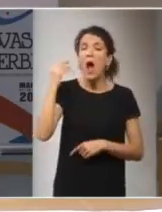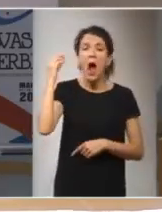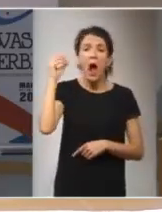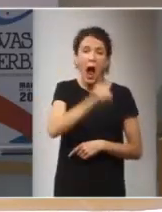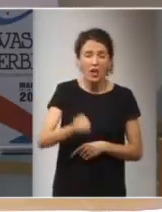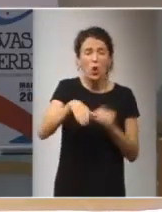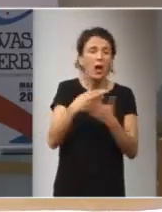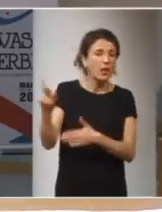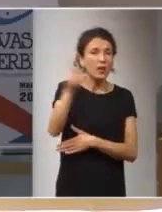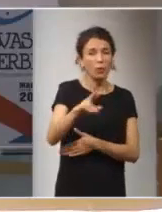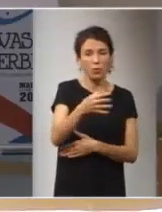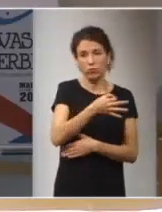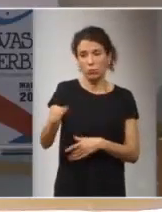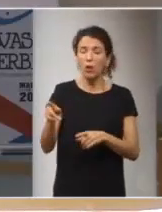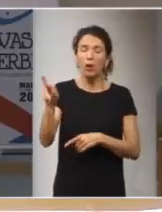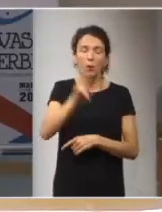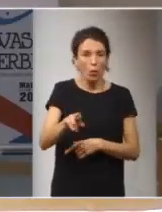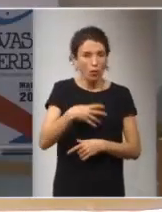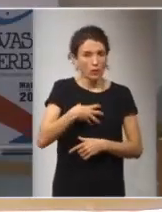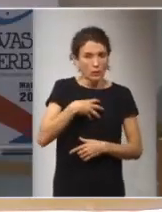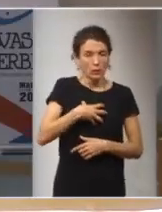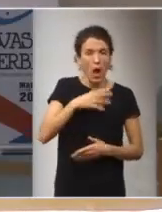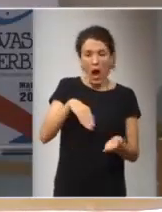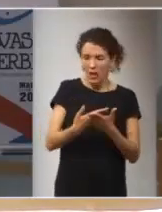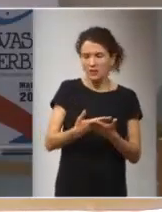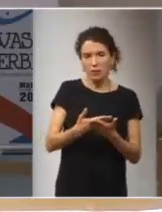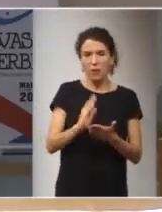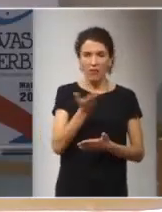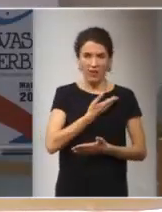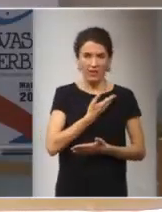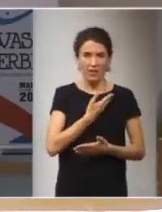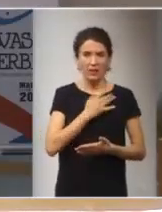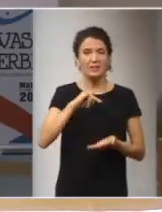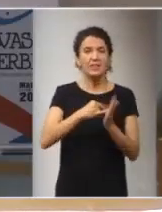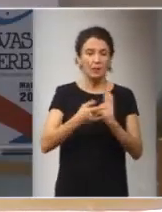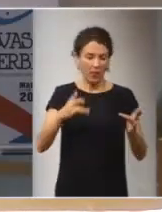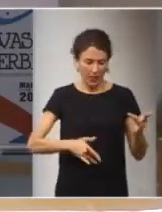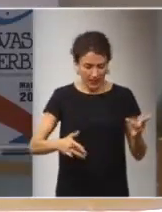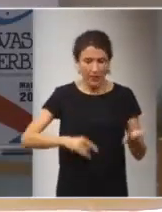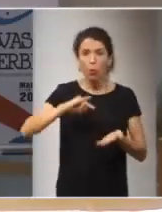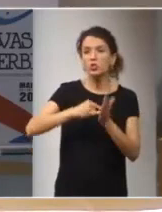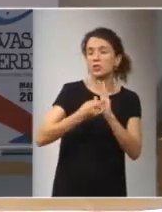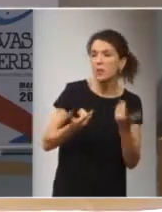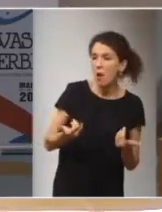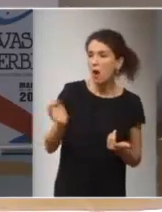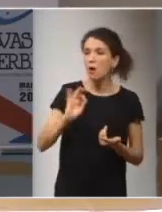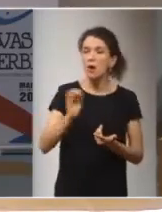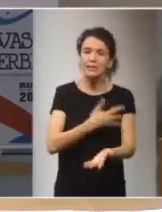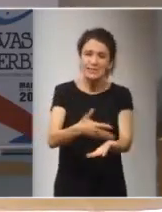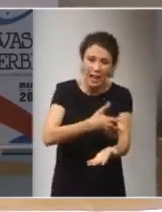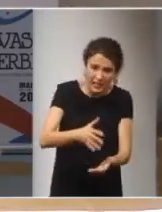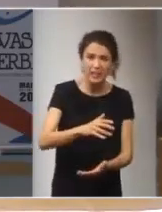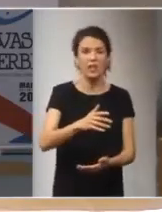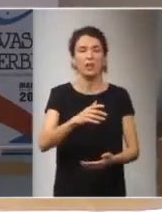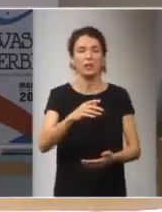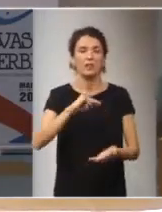recuperándose una recuperación muy insidiosa que va a afectar el sistema digestivo el sistema de la sangre el